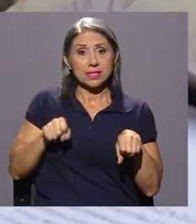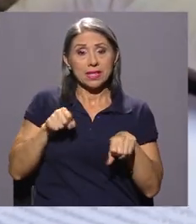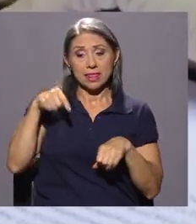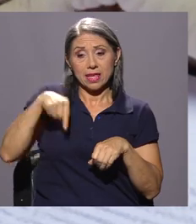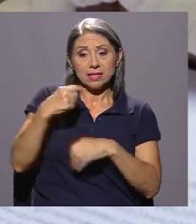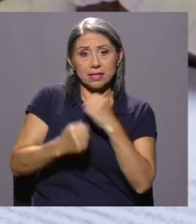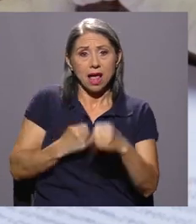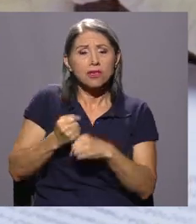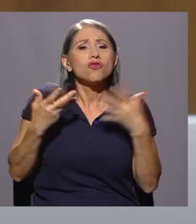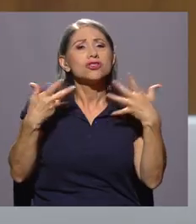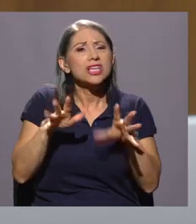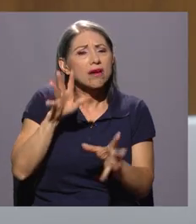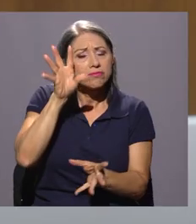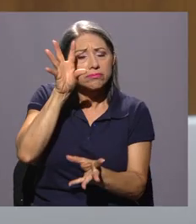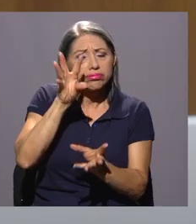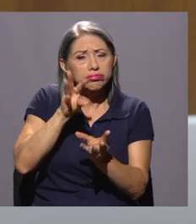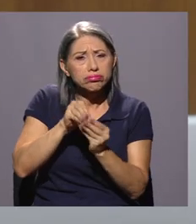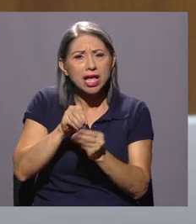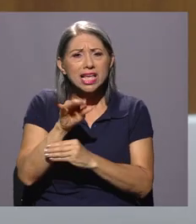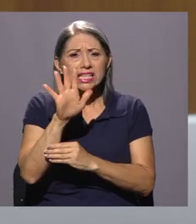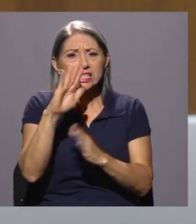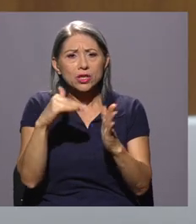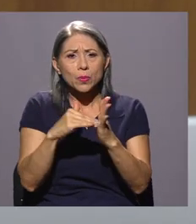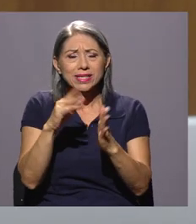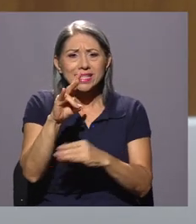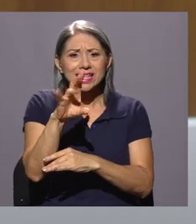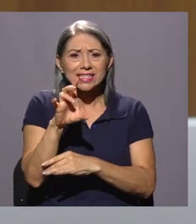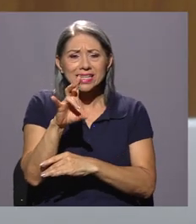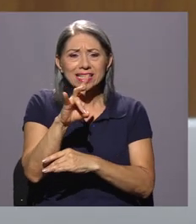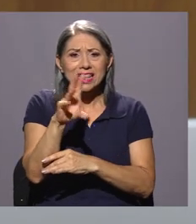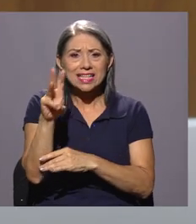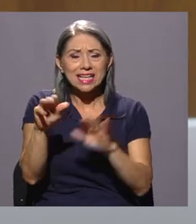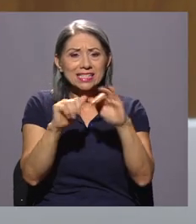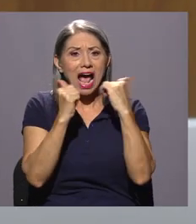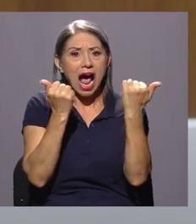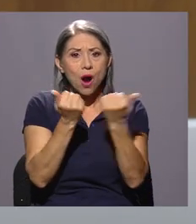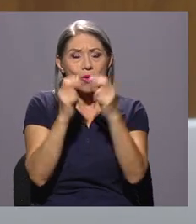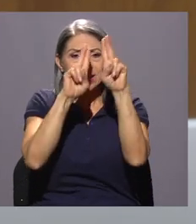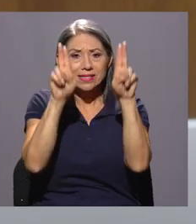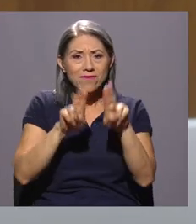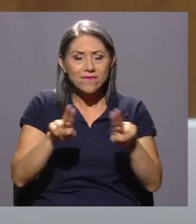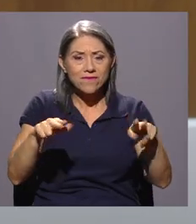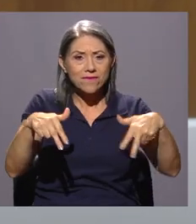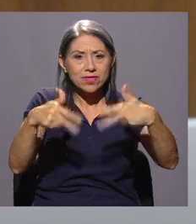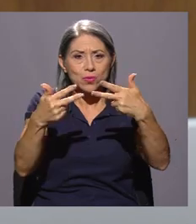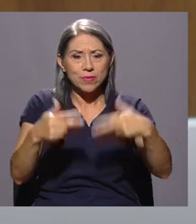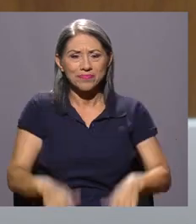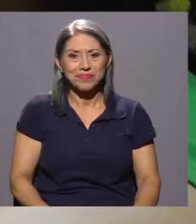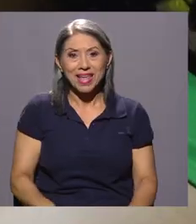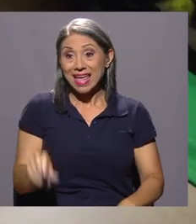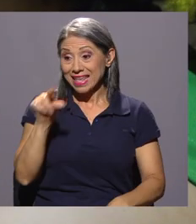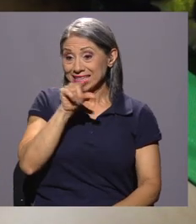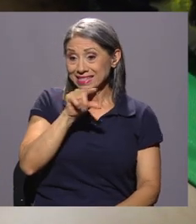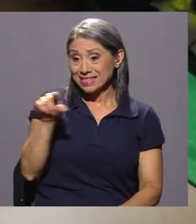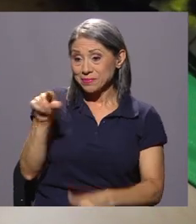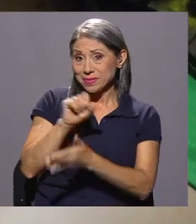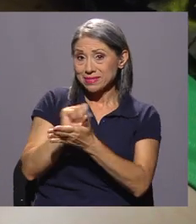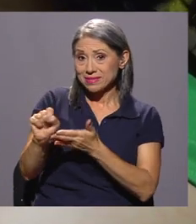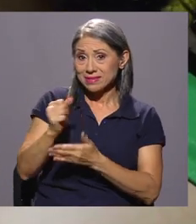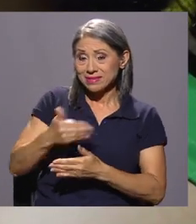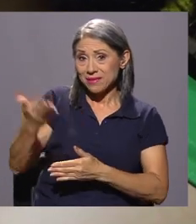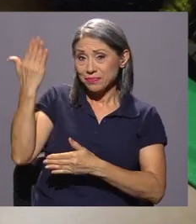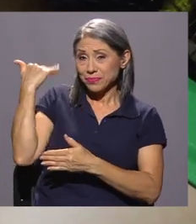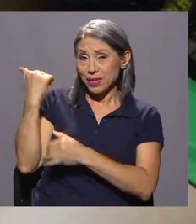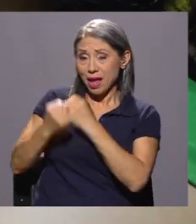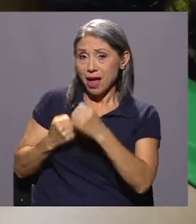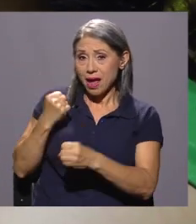semestre de 2021, ya se contabilizaban cerca de 5.776 aulas en esta modalidad. La Semana Santa del